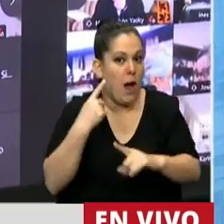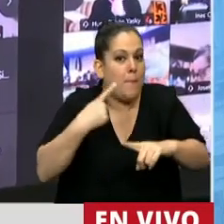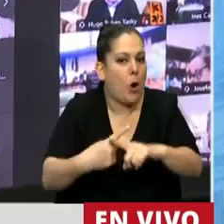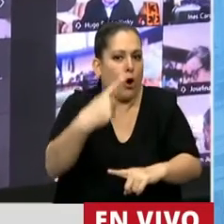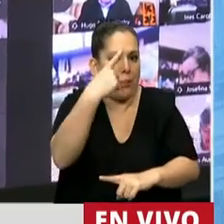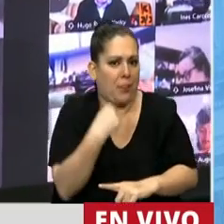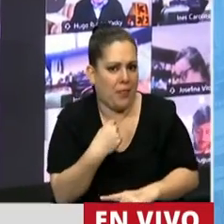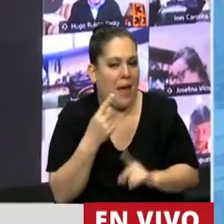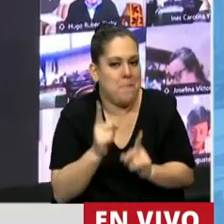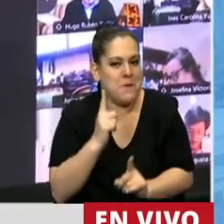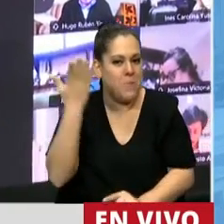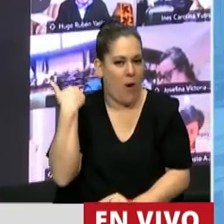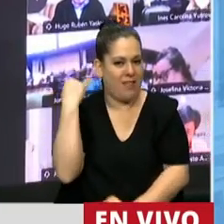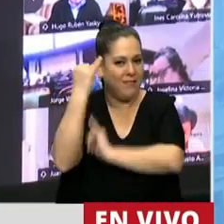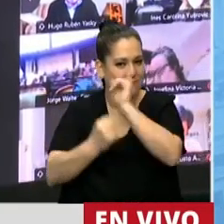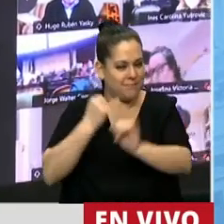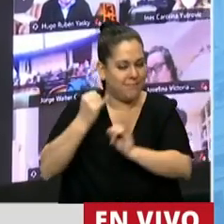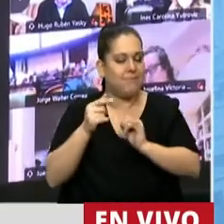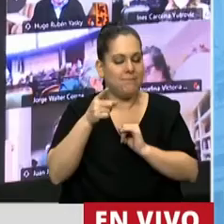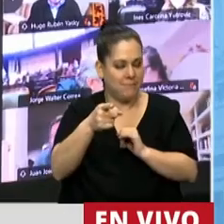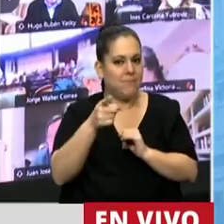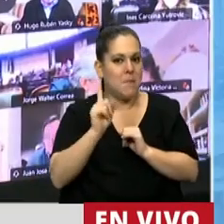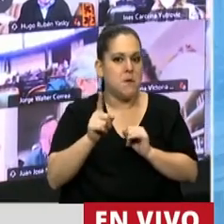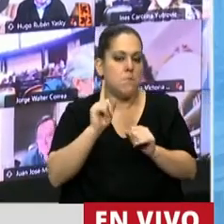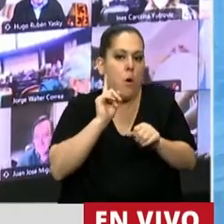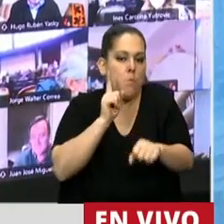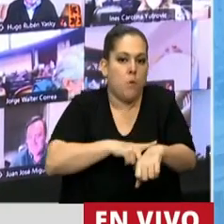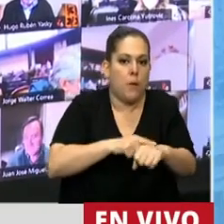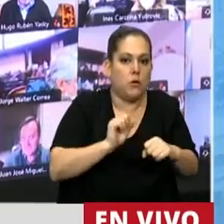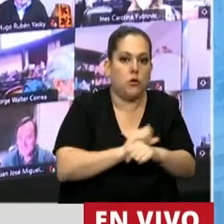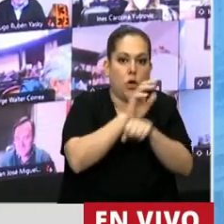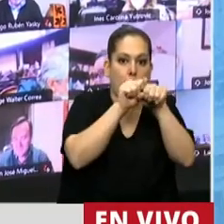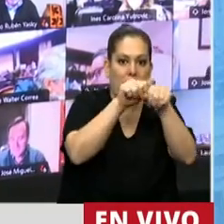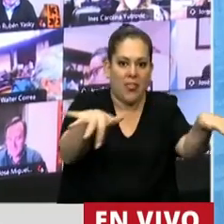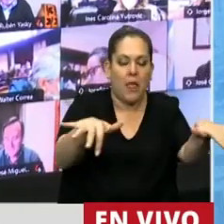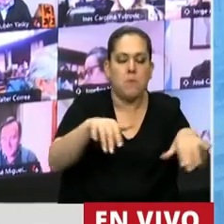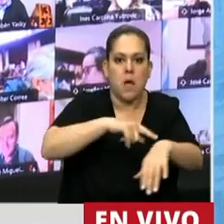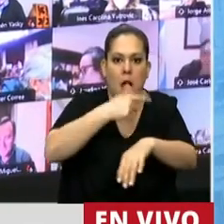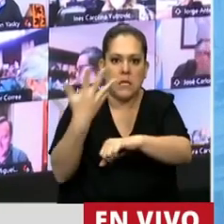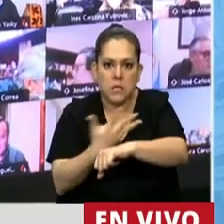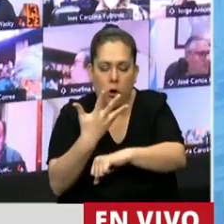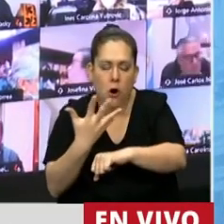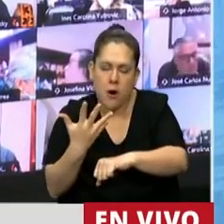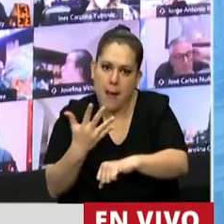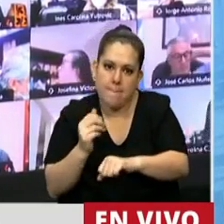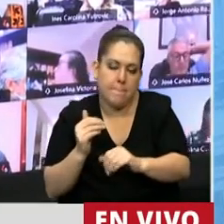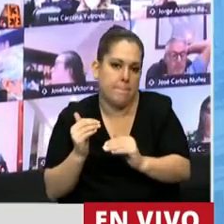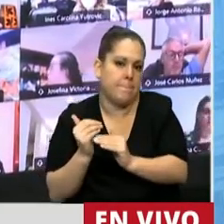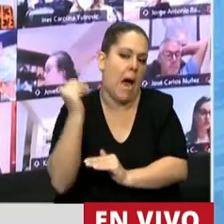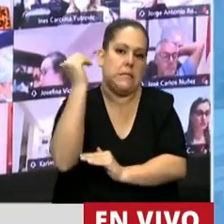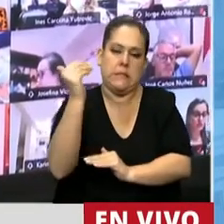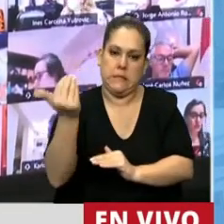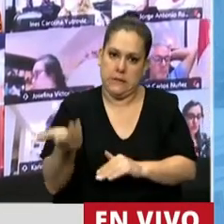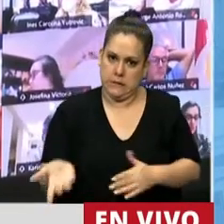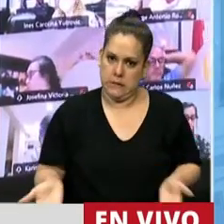dijeron las diputadas que me propinaron, a través de la pandemia esos tiempos se han aumentado. Y no es solamente porque se